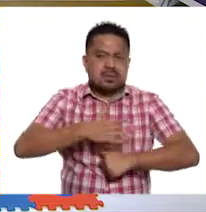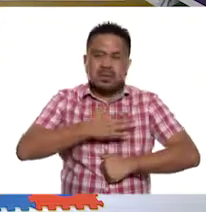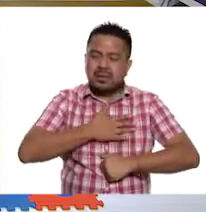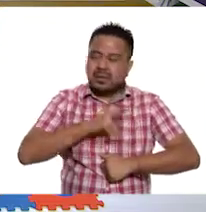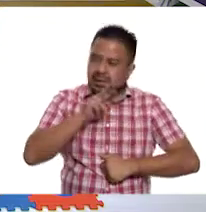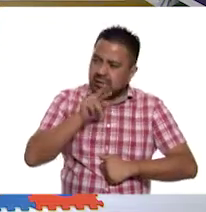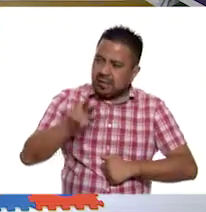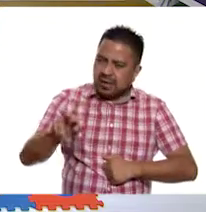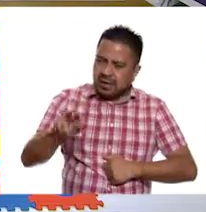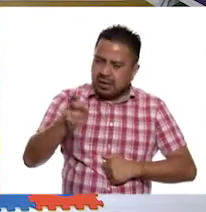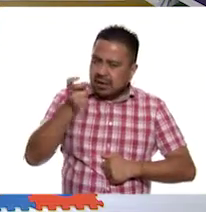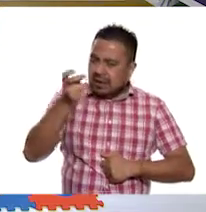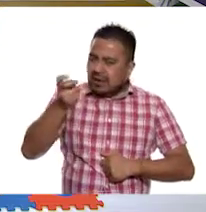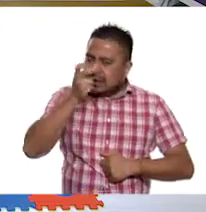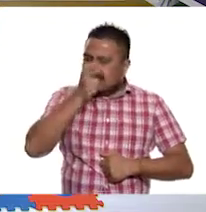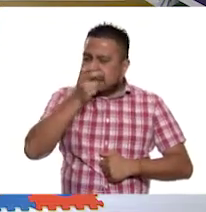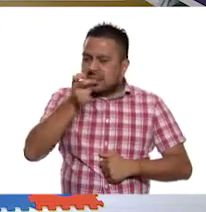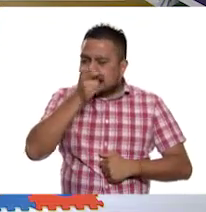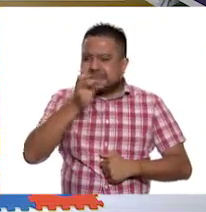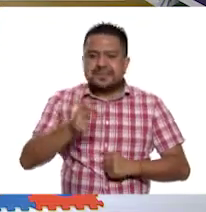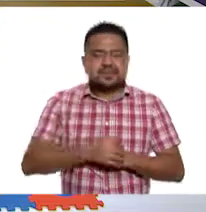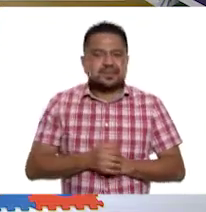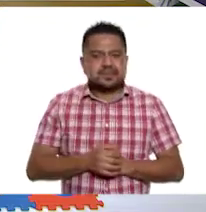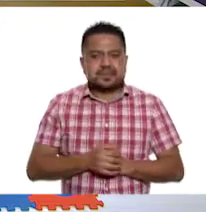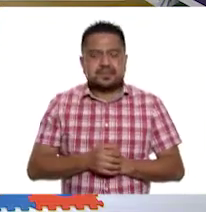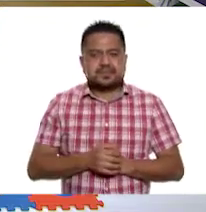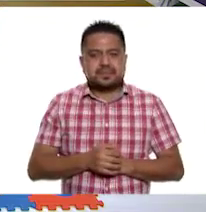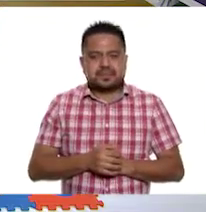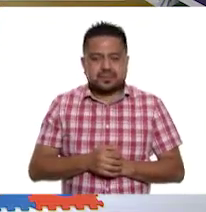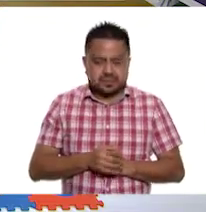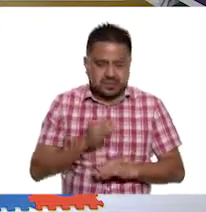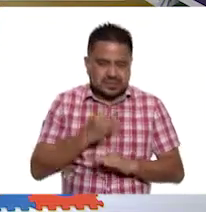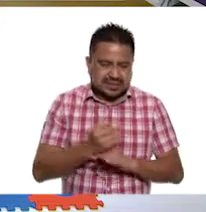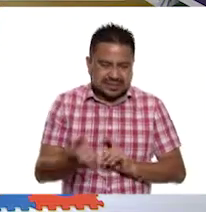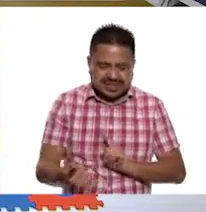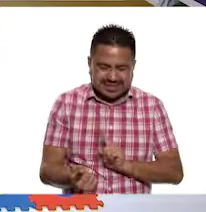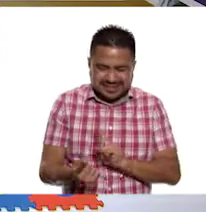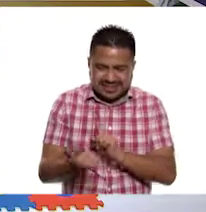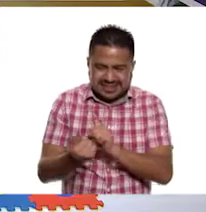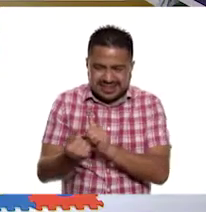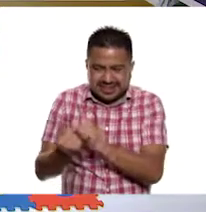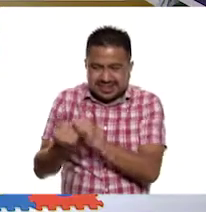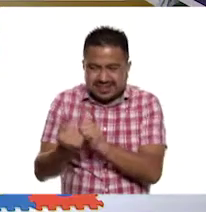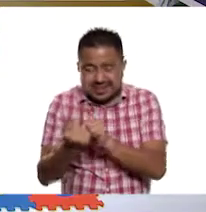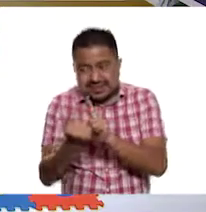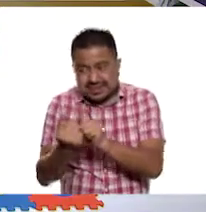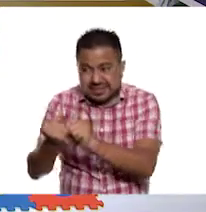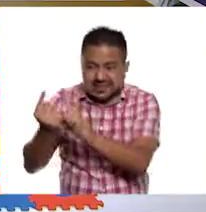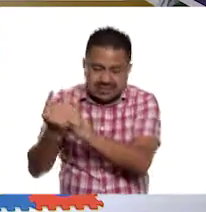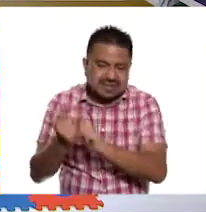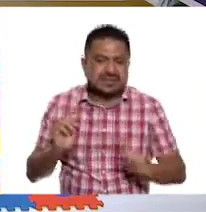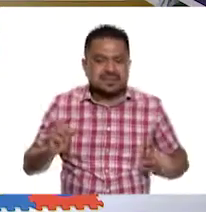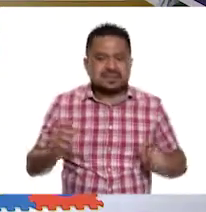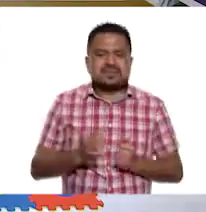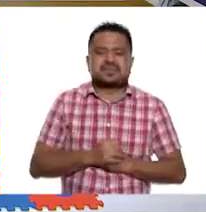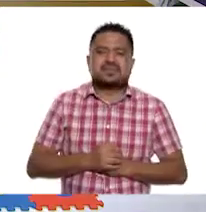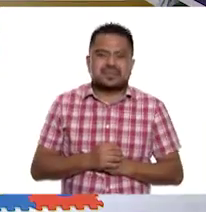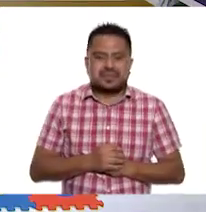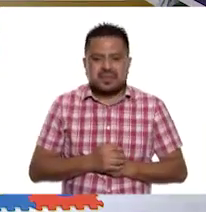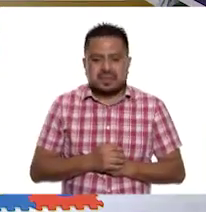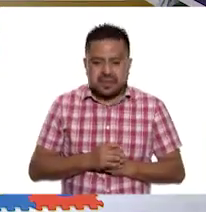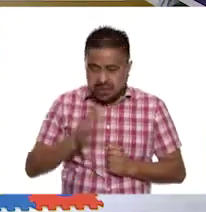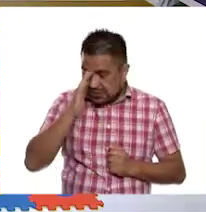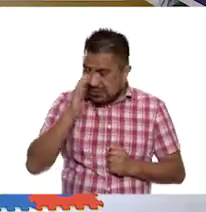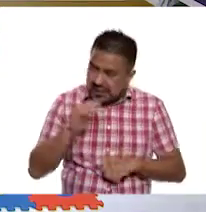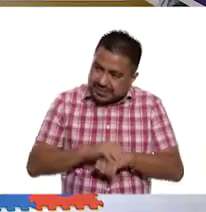¡Ahí está! Voy a acercarme con sigilo. ¡Ton! ¡Ton! ¡Ton! ¡Ton! Hola,